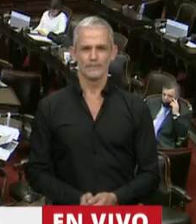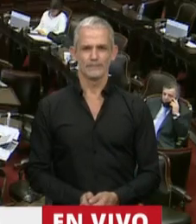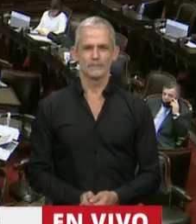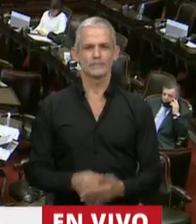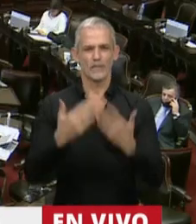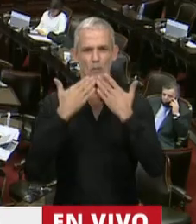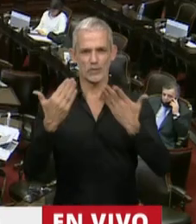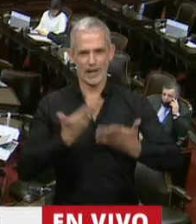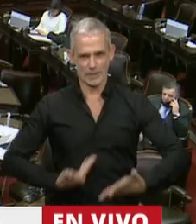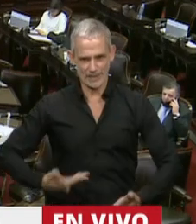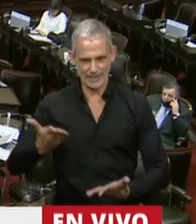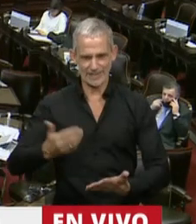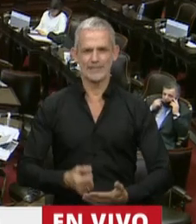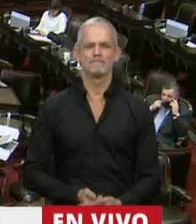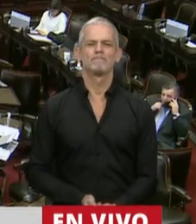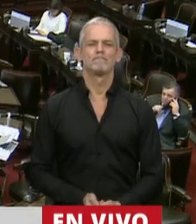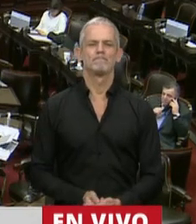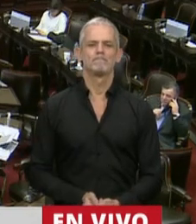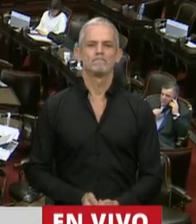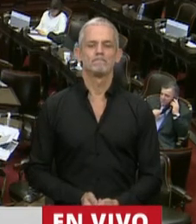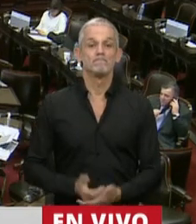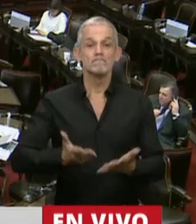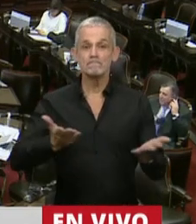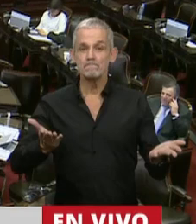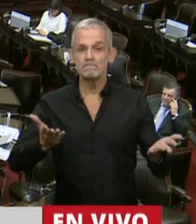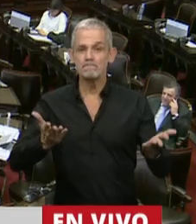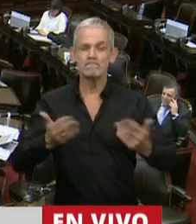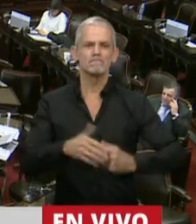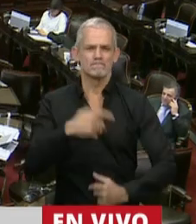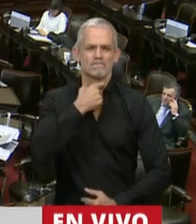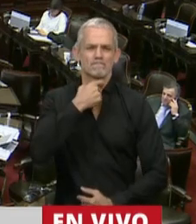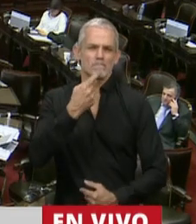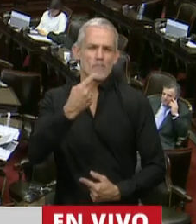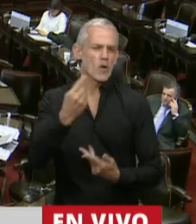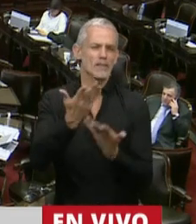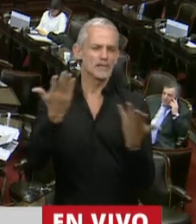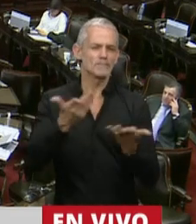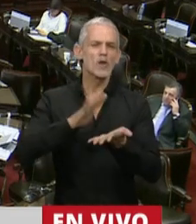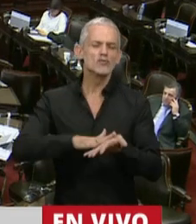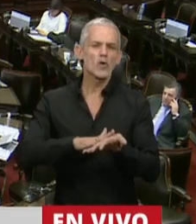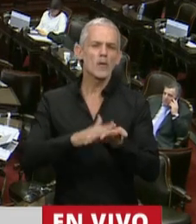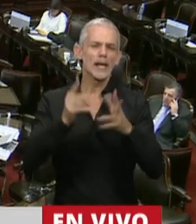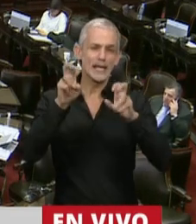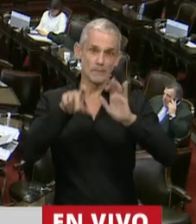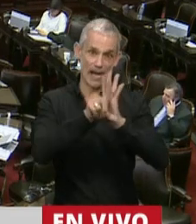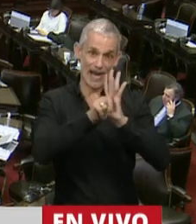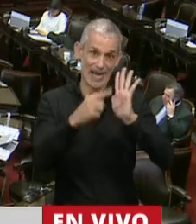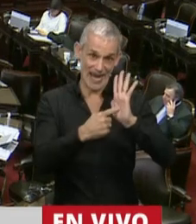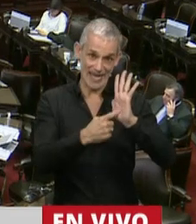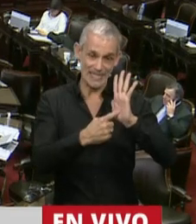Gracias, Presidente. Bueno, quiero decir que con respecto a esta ley,